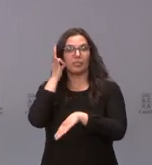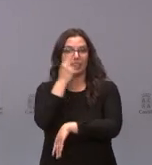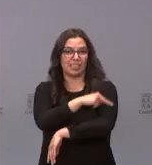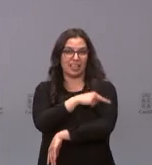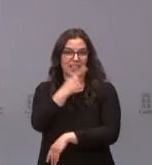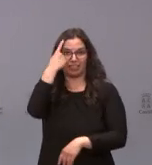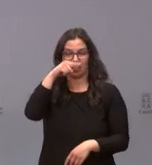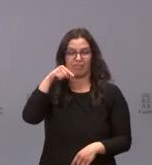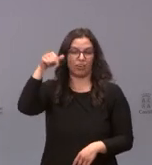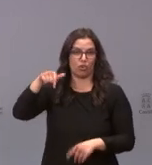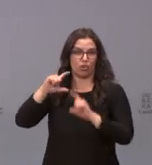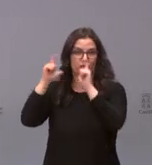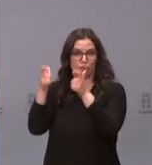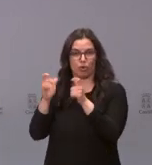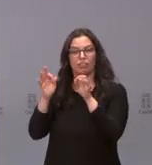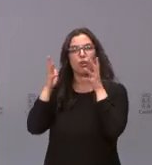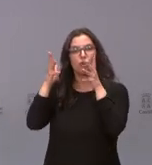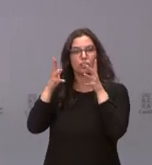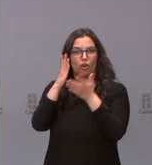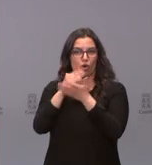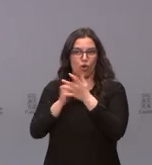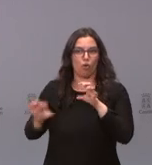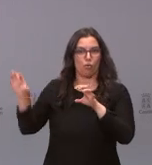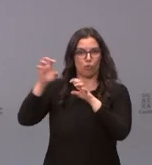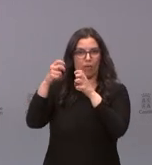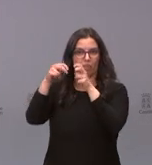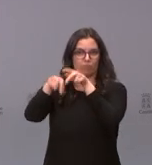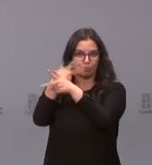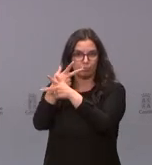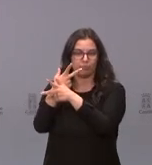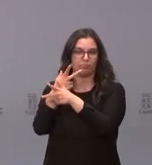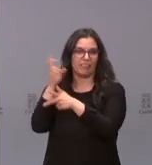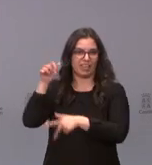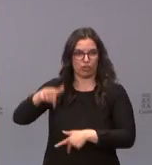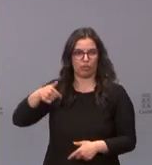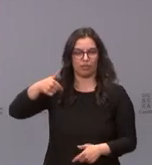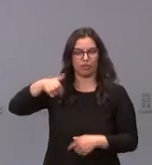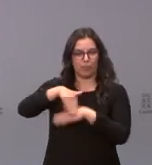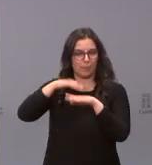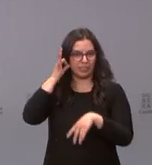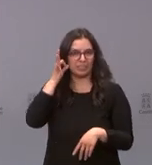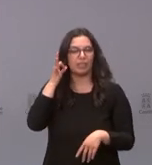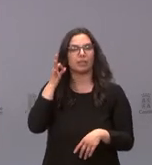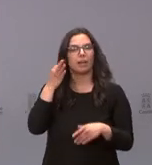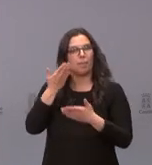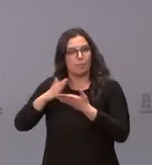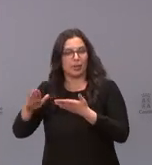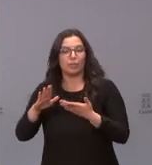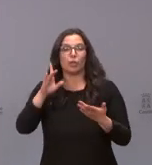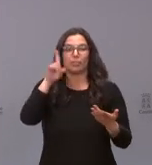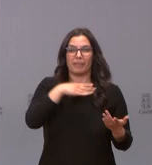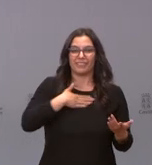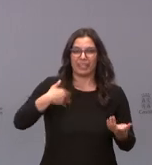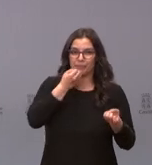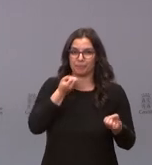encuentran hoy reunidas aquí en el Consejo Interterritorial que se celebra desde Valladolid. Sí queremos comentarles también